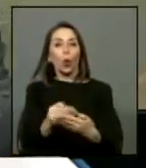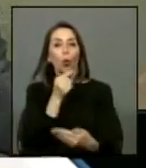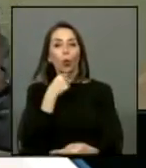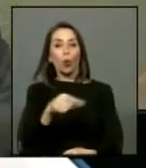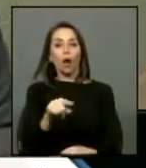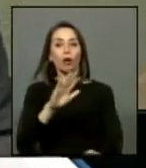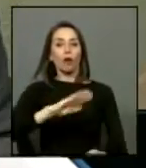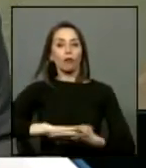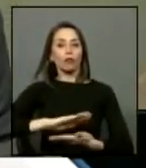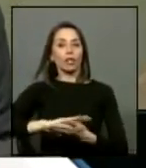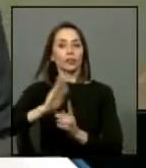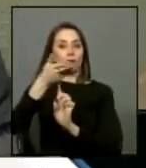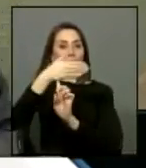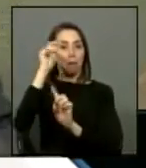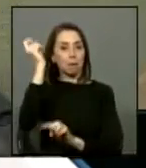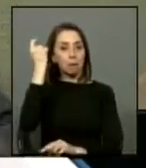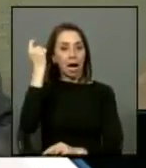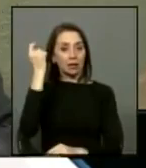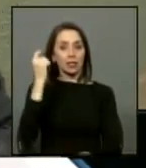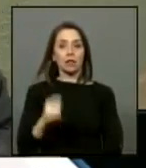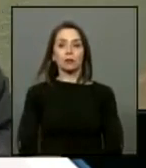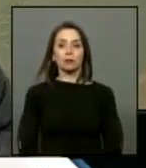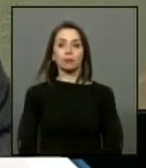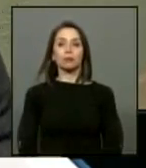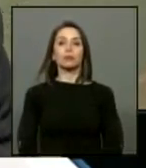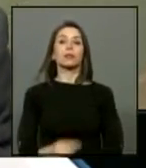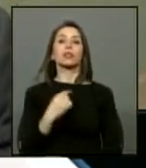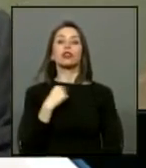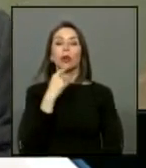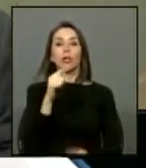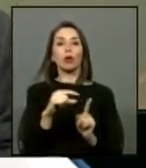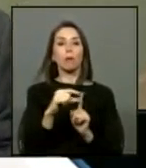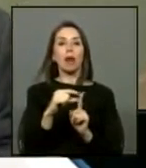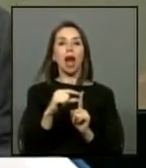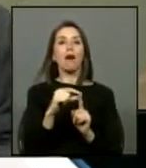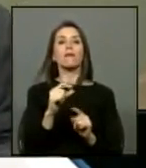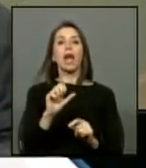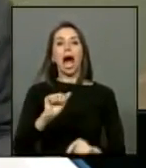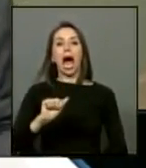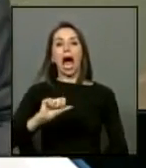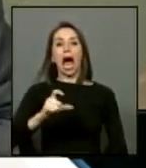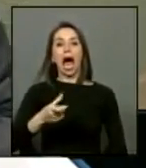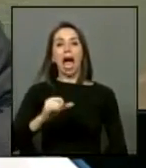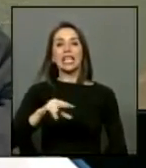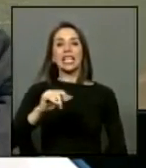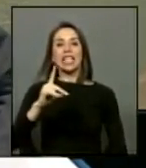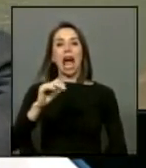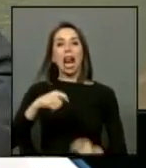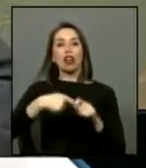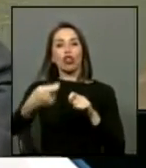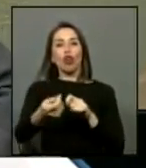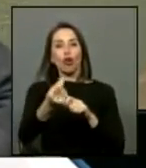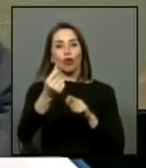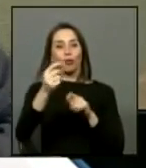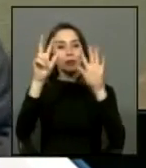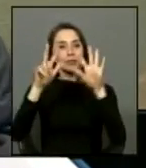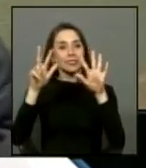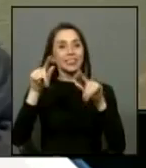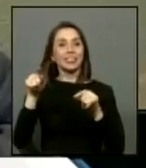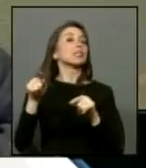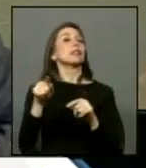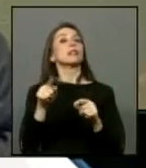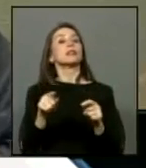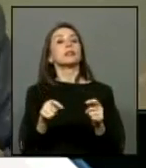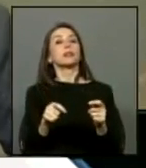las fiestas así que por lo tanto voy a hablar del aguinaldo aguinaldo que lo van a recibir